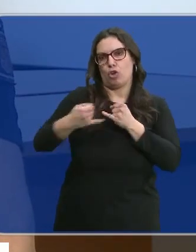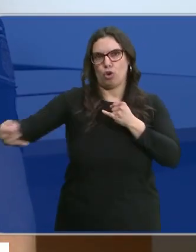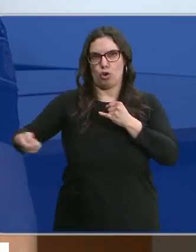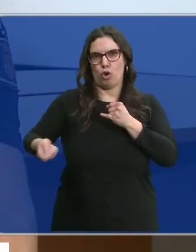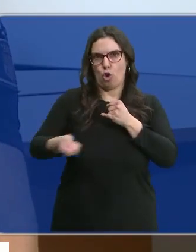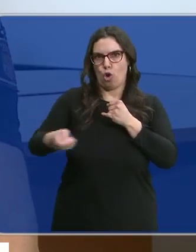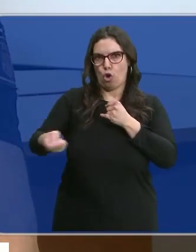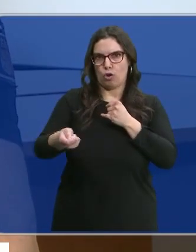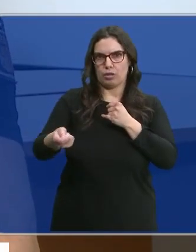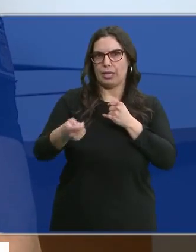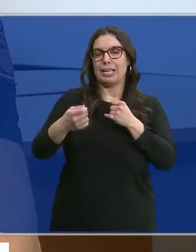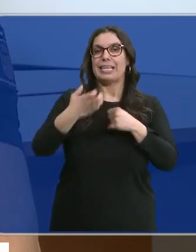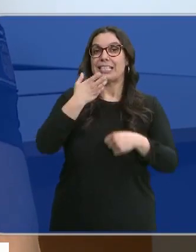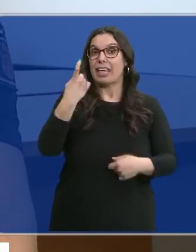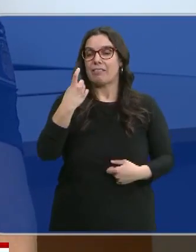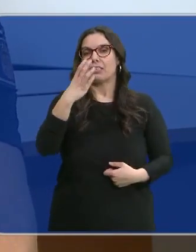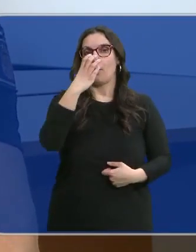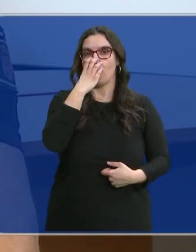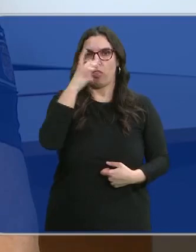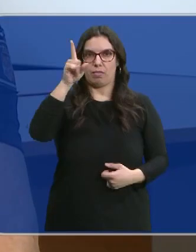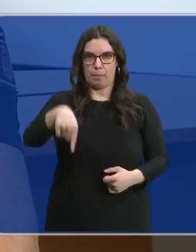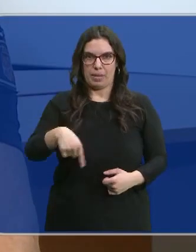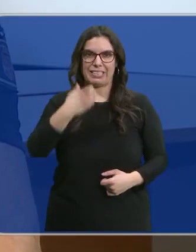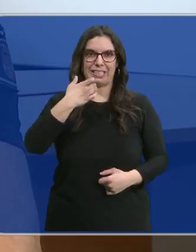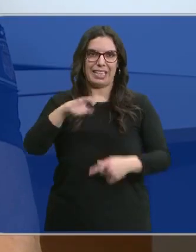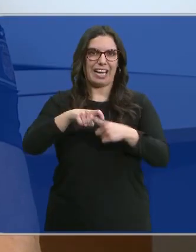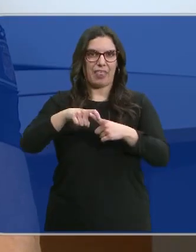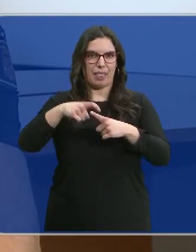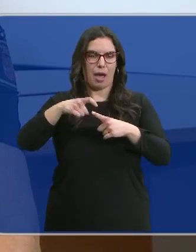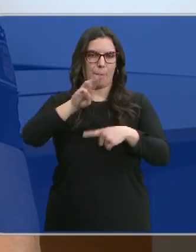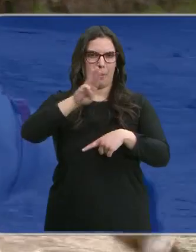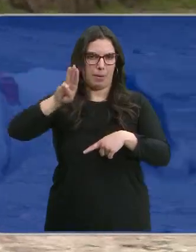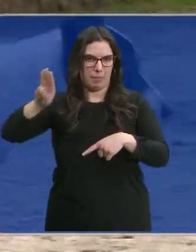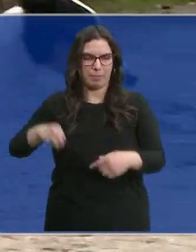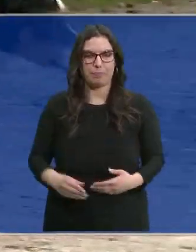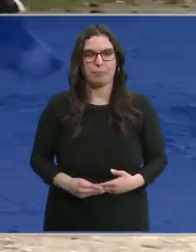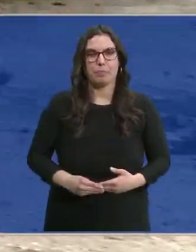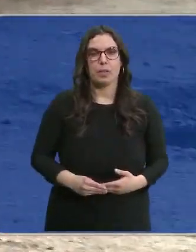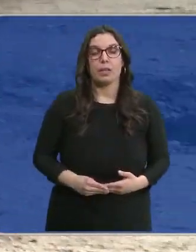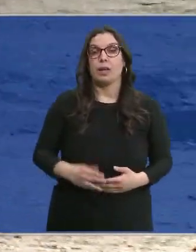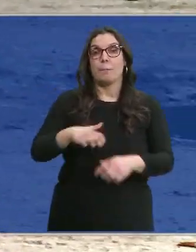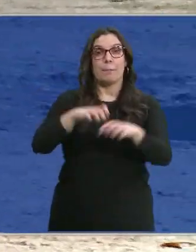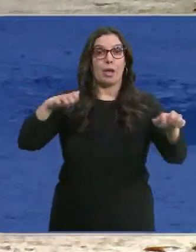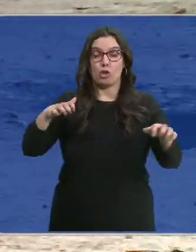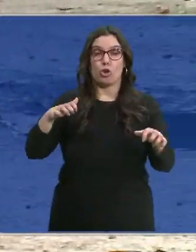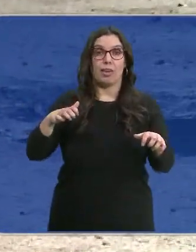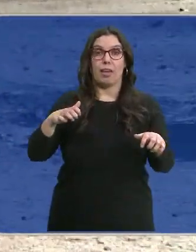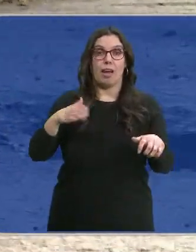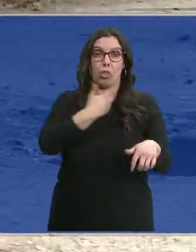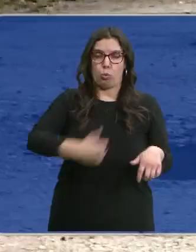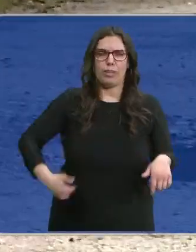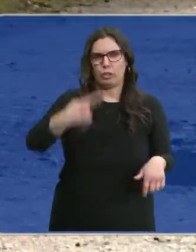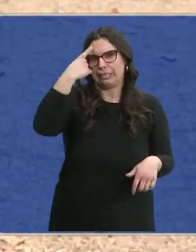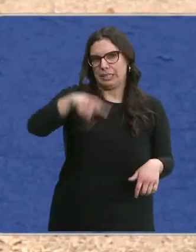correa, en caso de que sea necesario, con bozal si fuera necesario, si fuera una raza potencialmente peligrosa. Y la gran mayoría de los dueños de canes